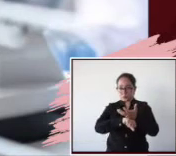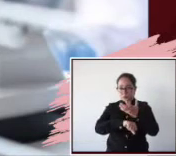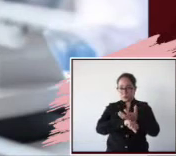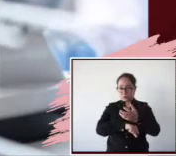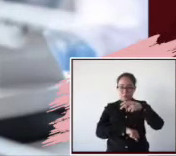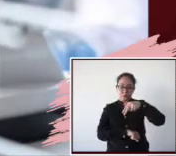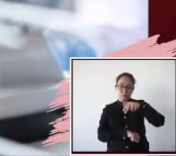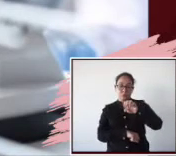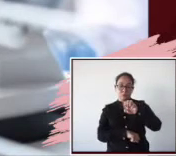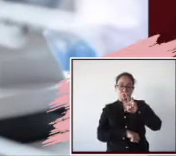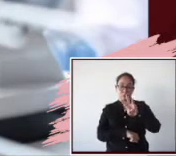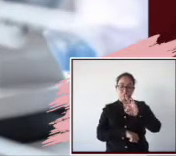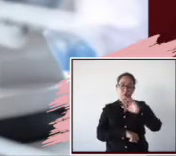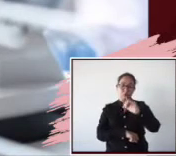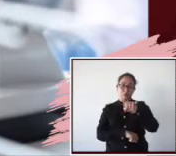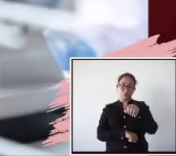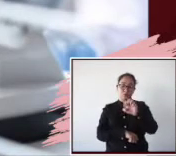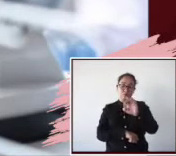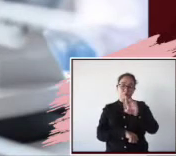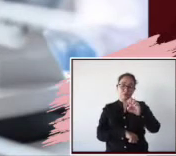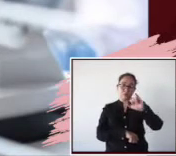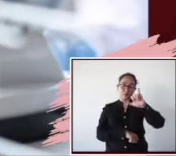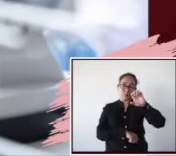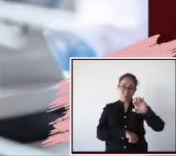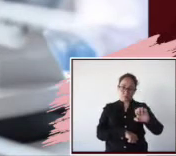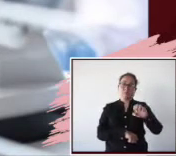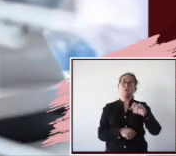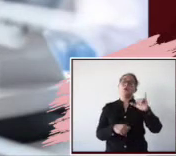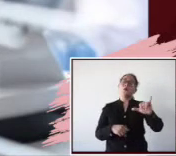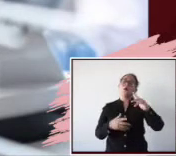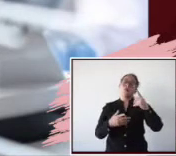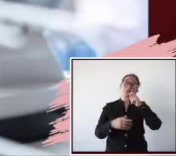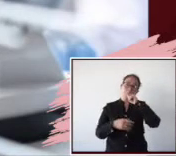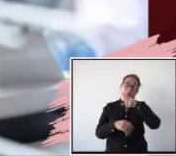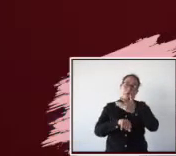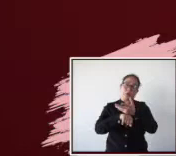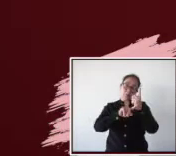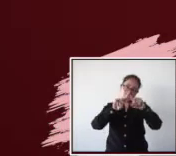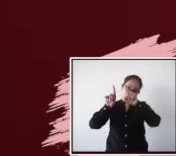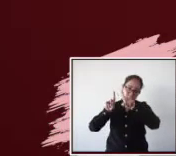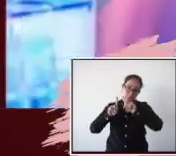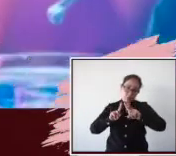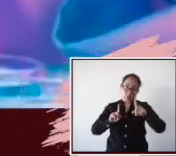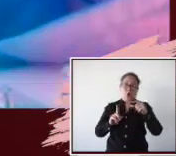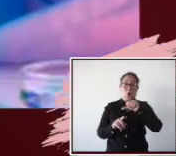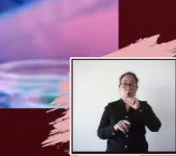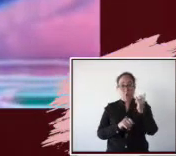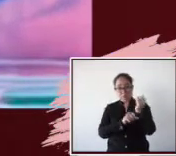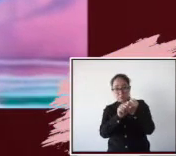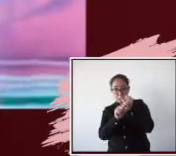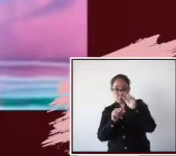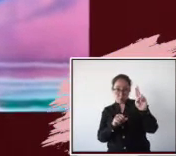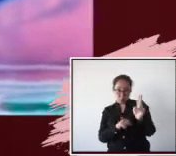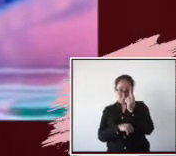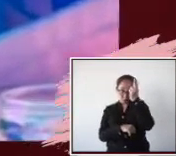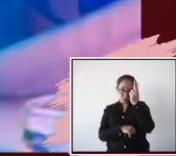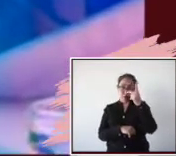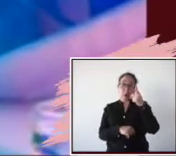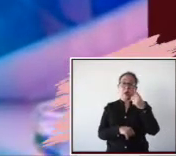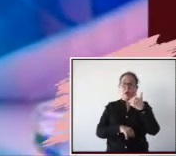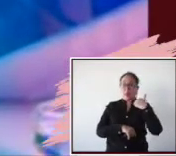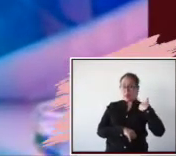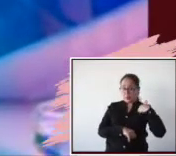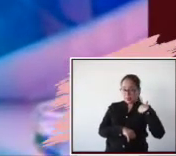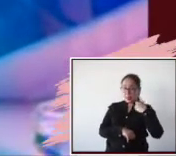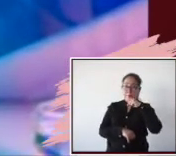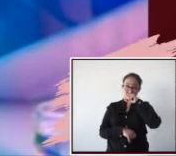Estados Unidos y en Universidad de Connecticut en Storrs, Connecticut, Estados Unidos. Y como investigador en la Universidad de Concordia